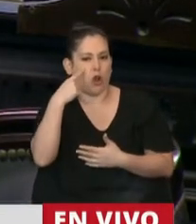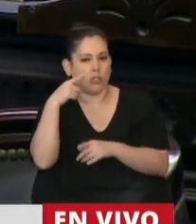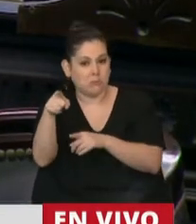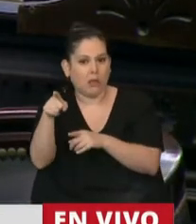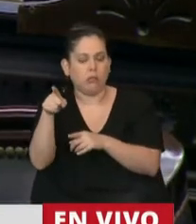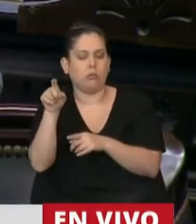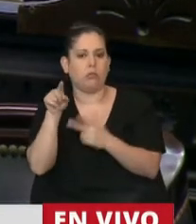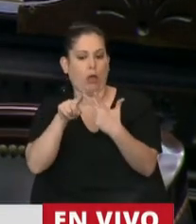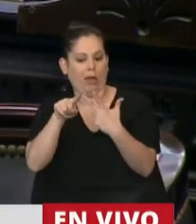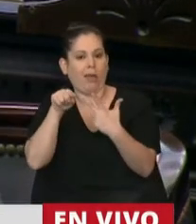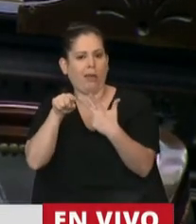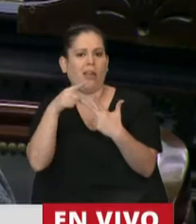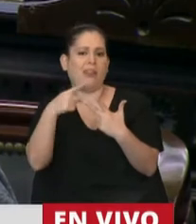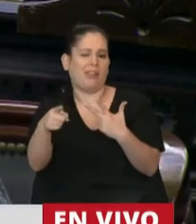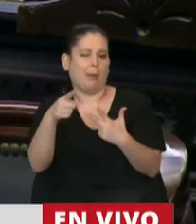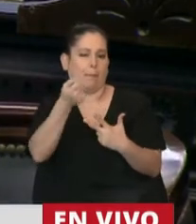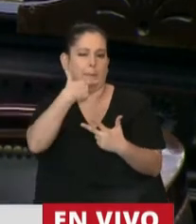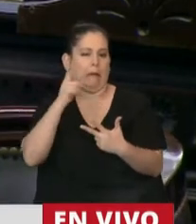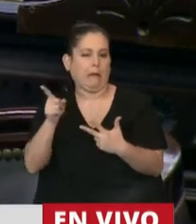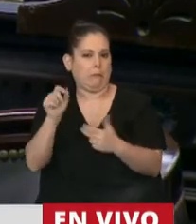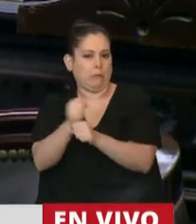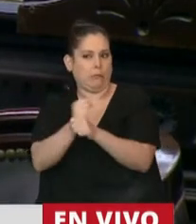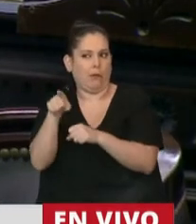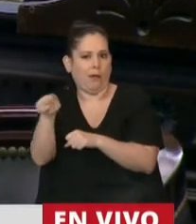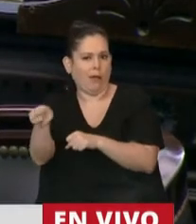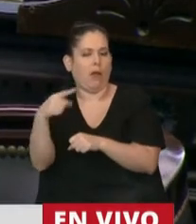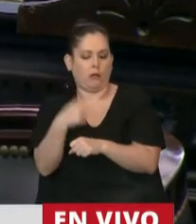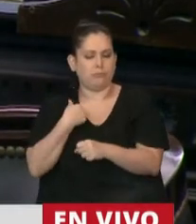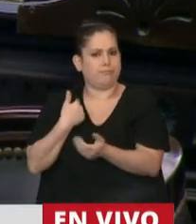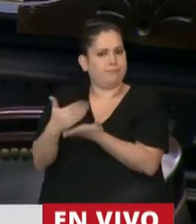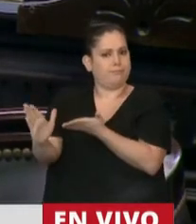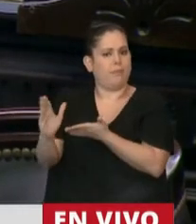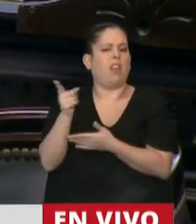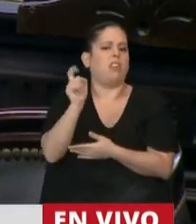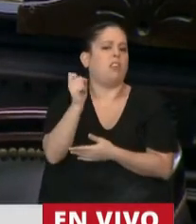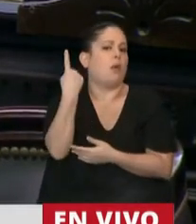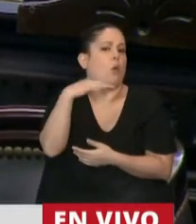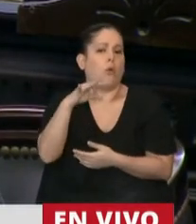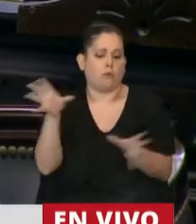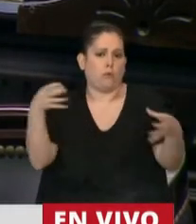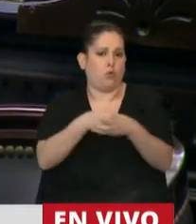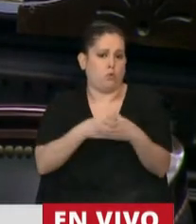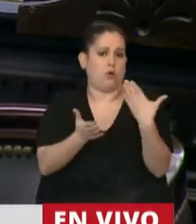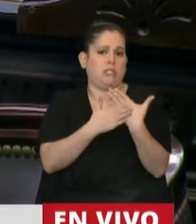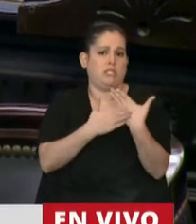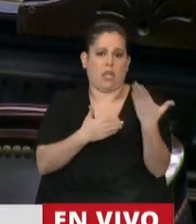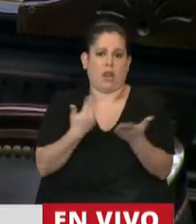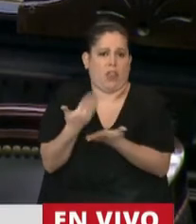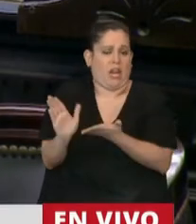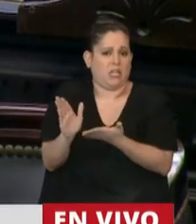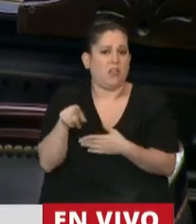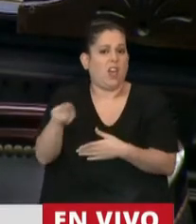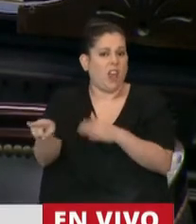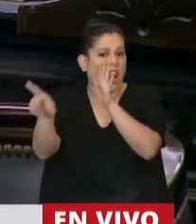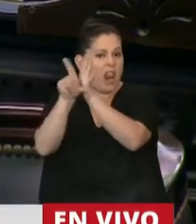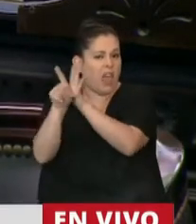de Macri, que la única fuerza política que rechazamos esa ley fue el frente de izquierda. Bueno, ahí se daban beneficios, por ejemplo,